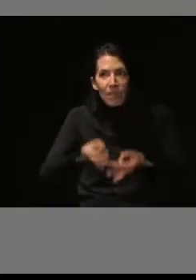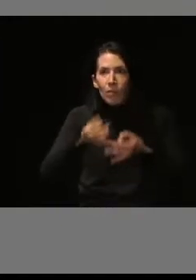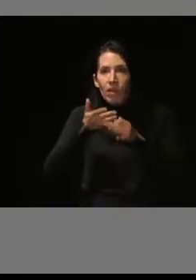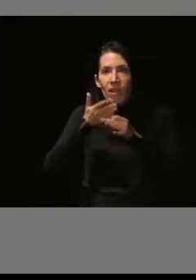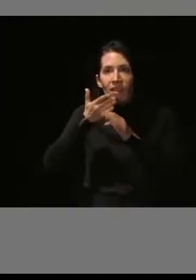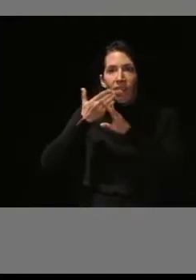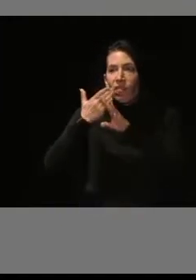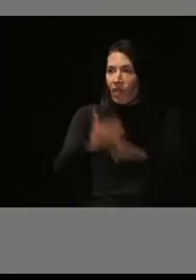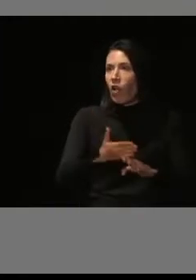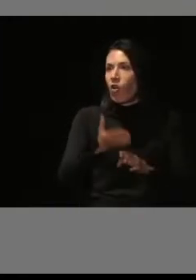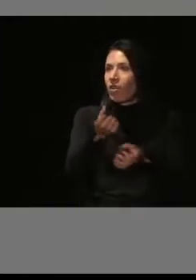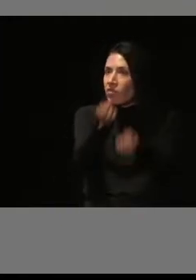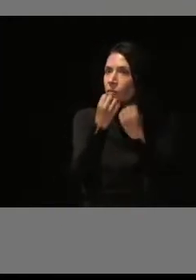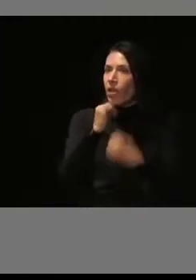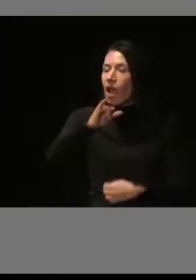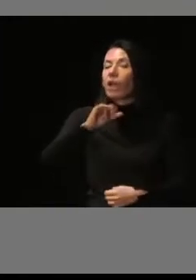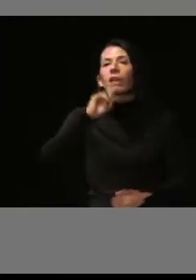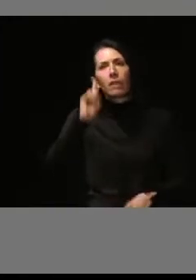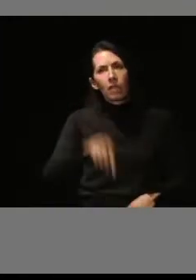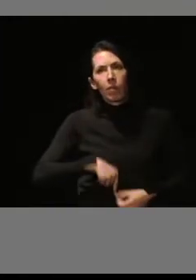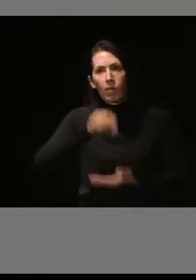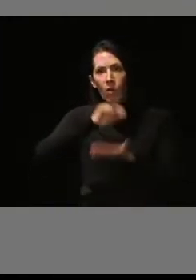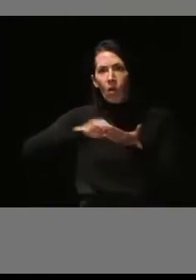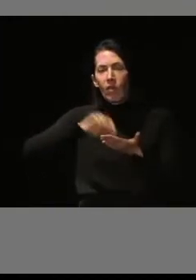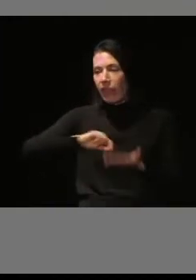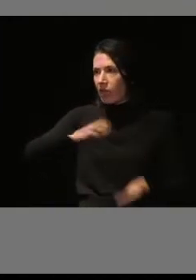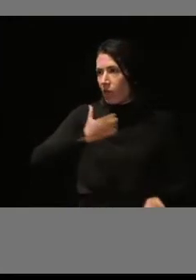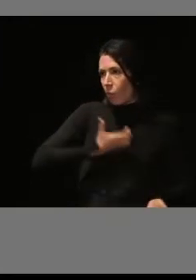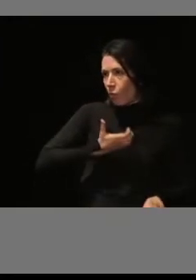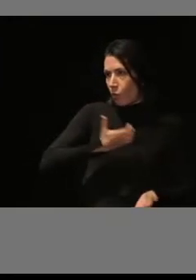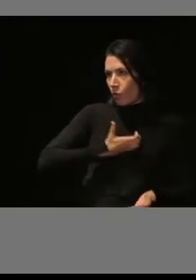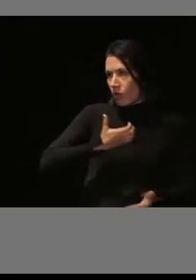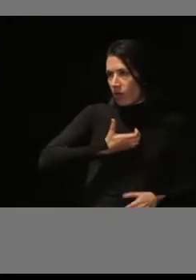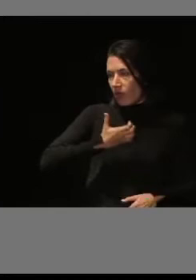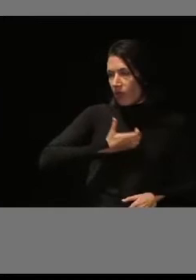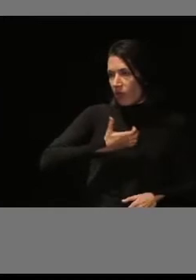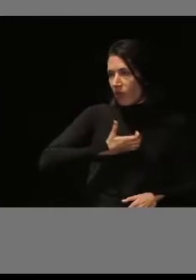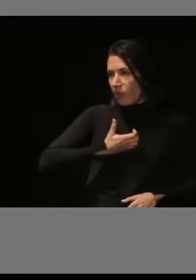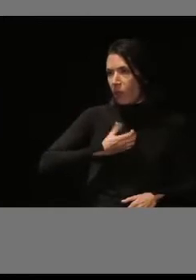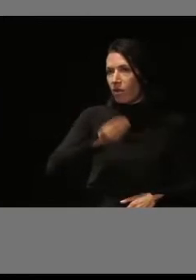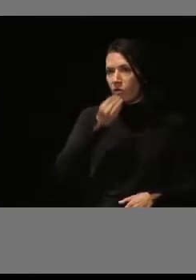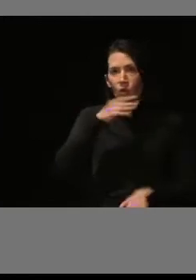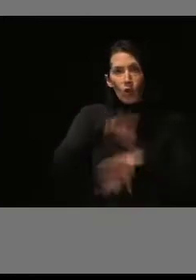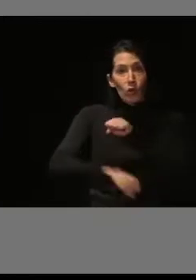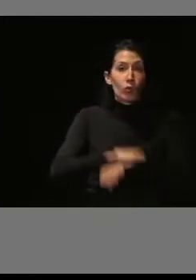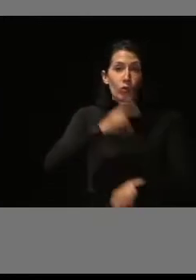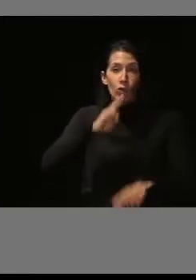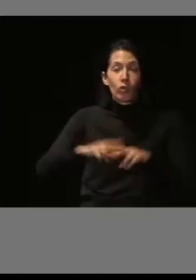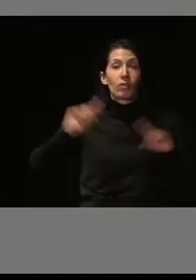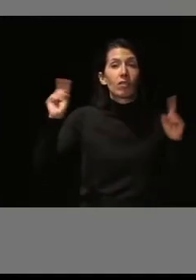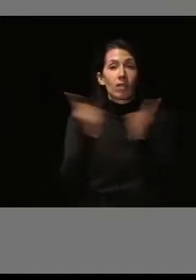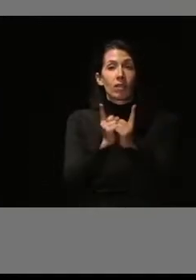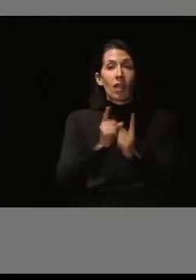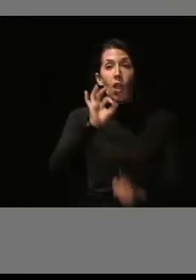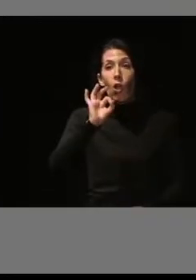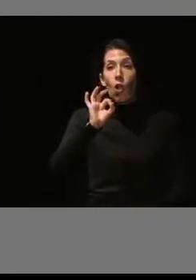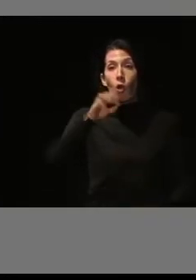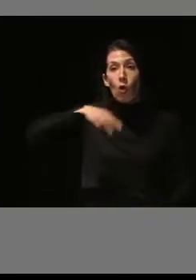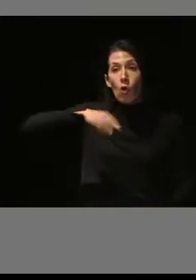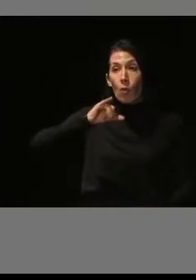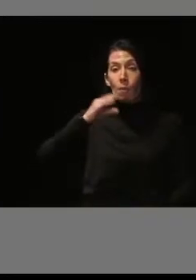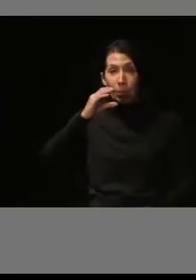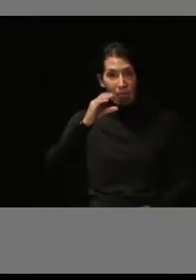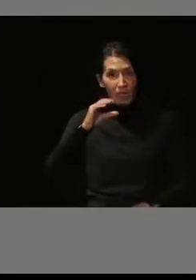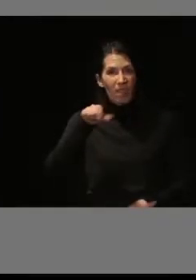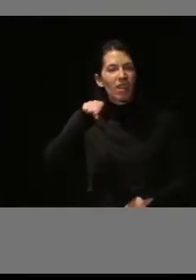tenemos, pues, está la Oficina Municipal de Información al Consumidor, más comúnmente conocida por las siglas OMIC. El